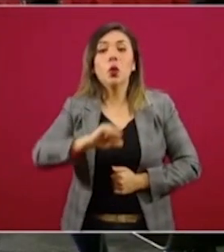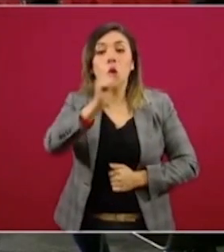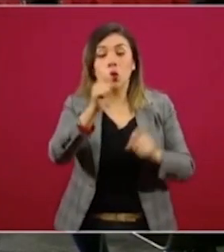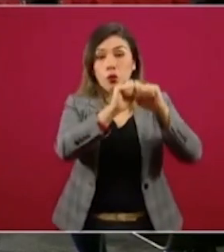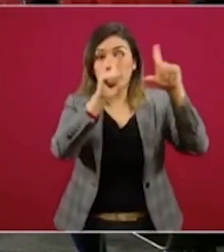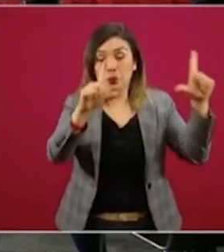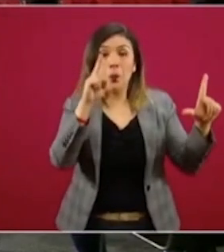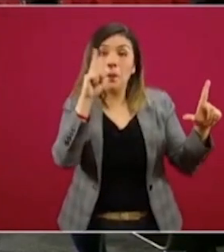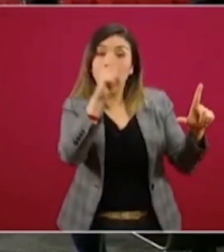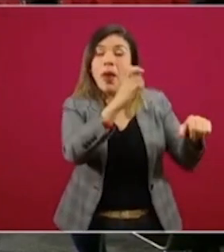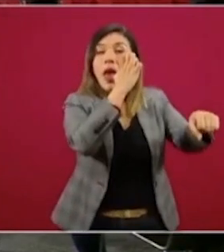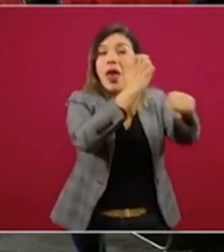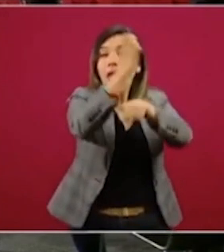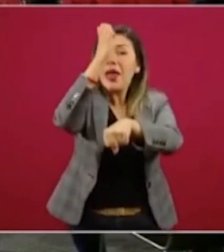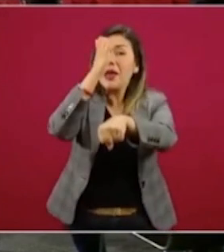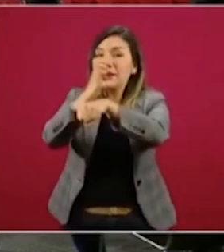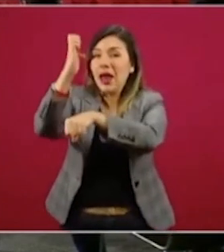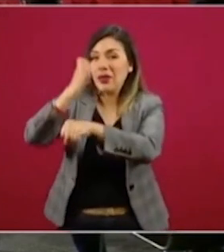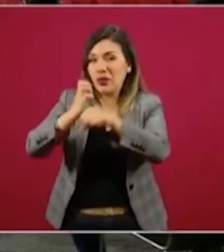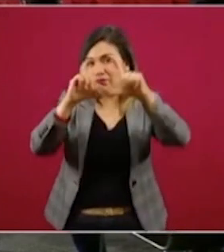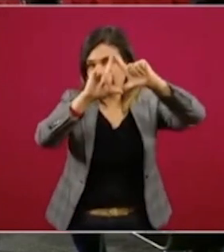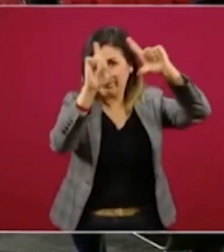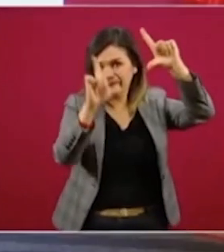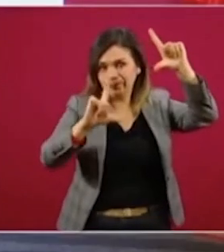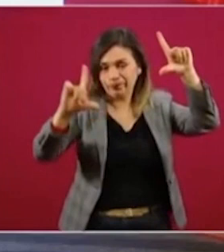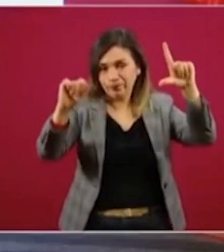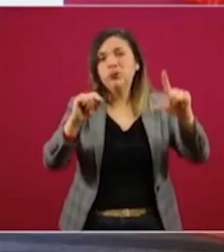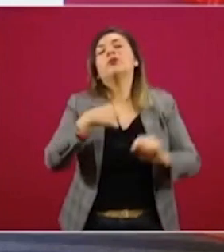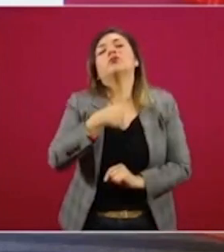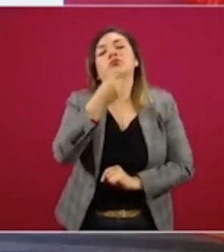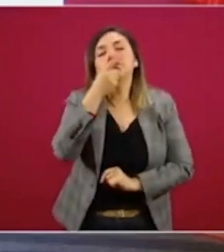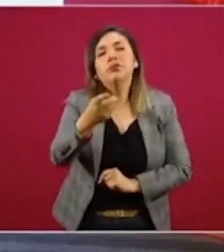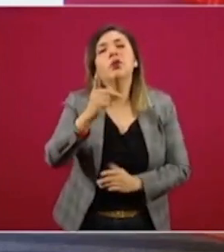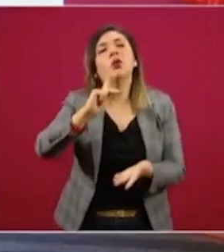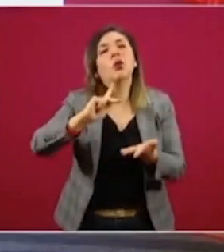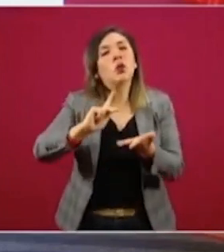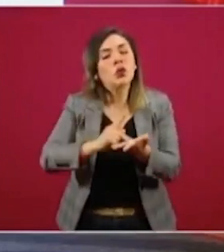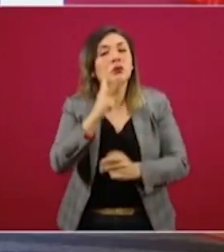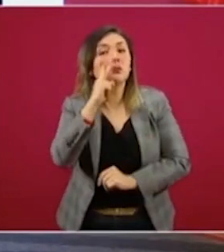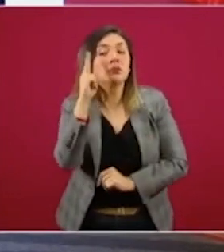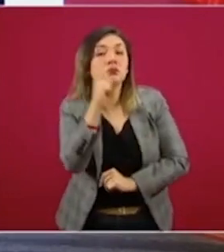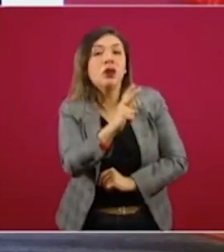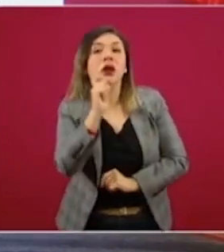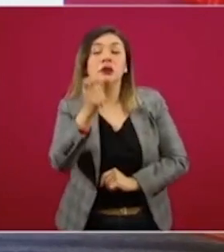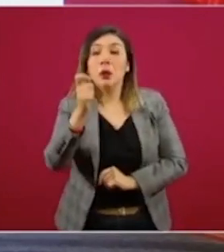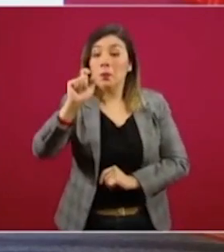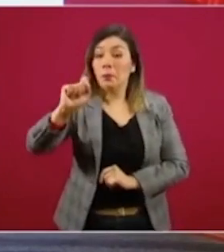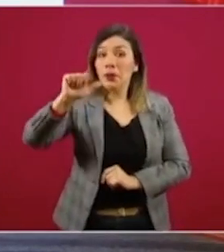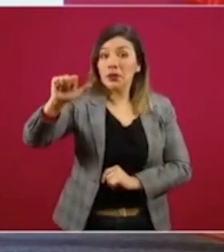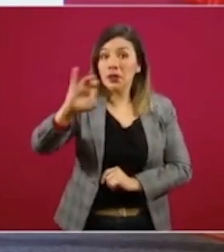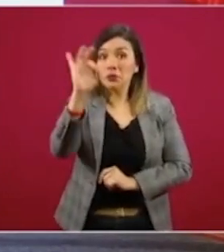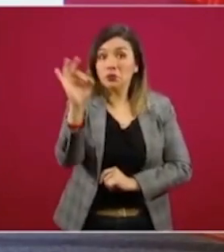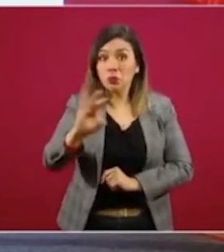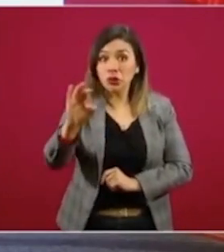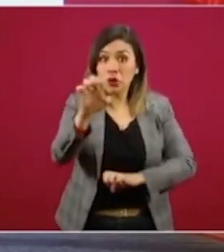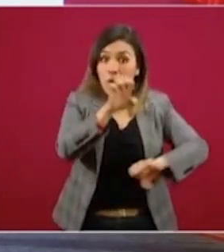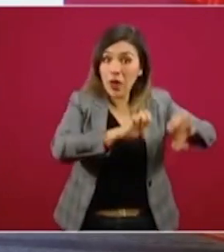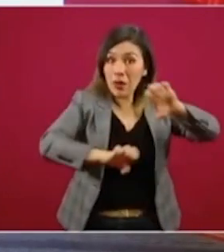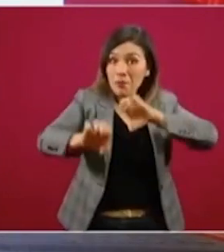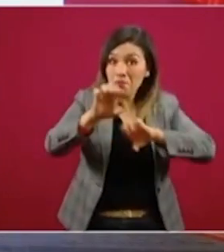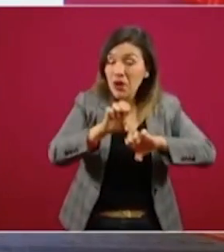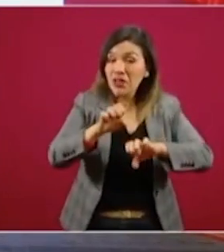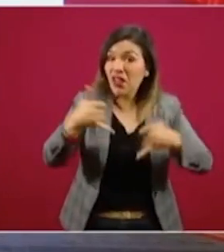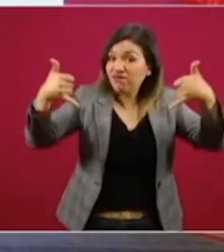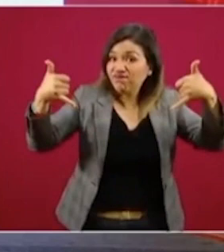Aquí está por entidades federativas, llamando nuevamente la atención que el 26 por ciento de estas empresas que